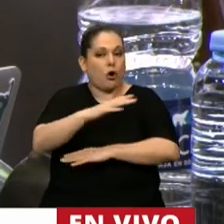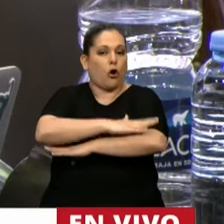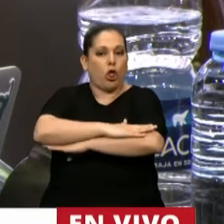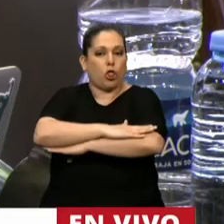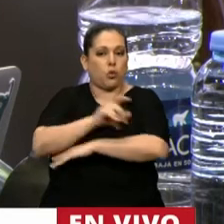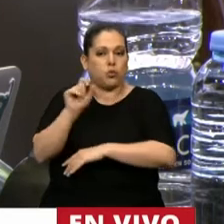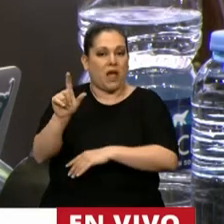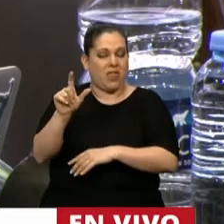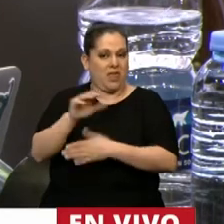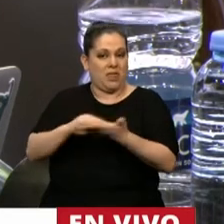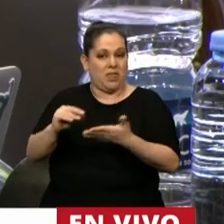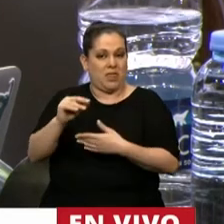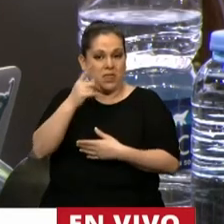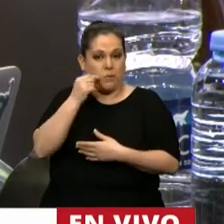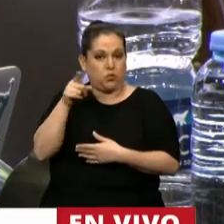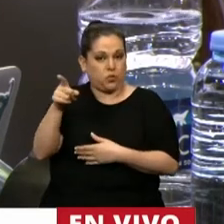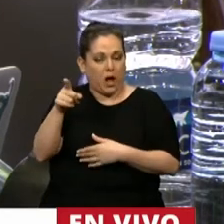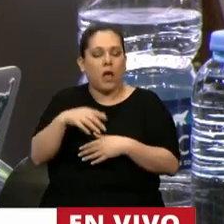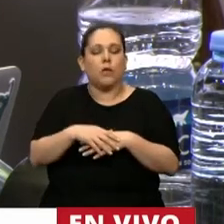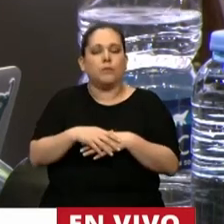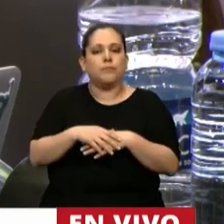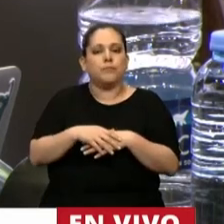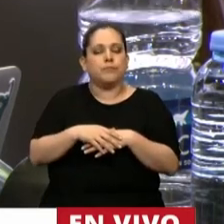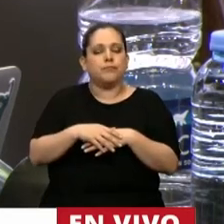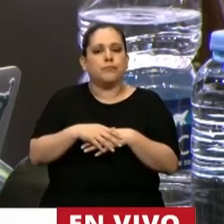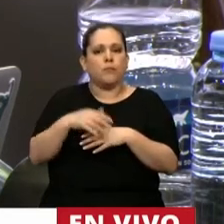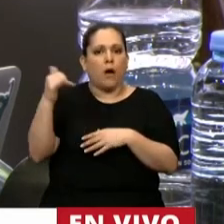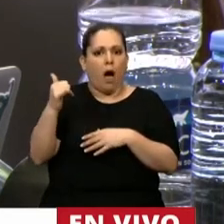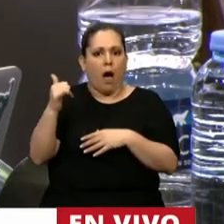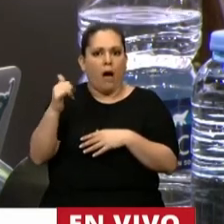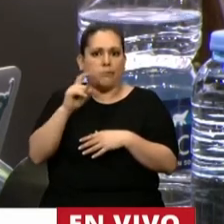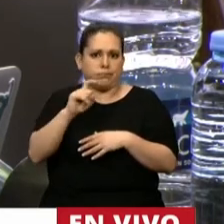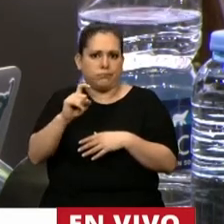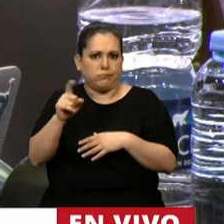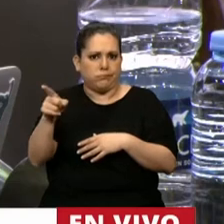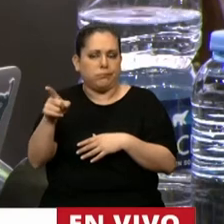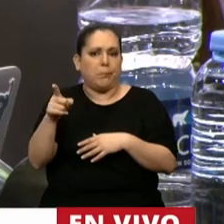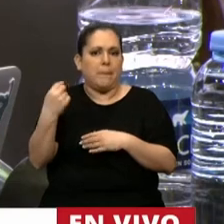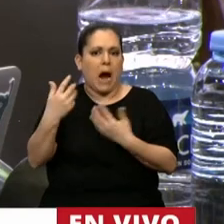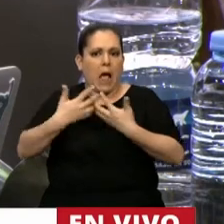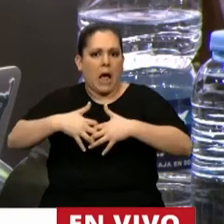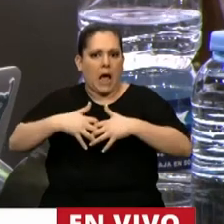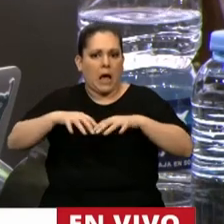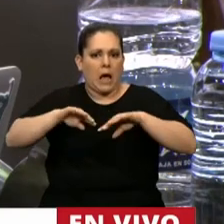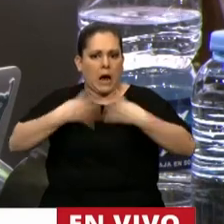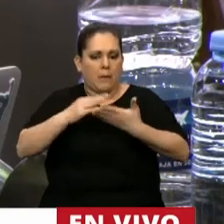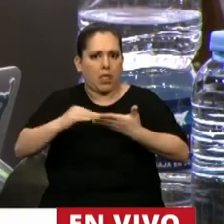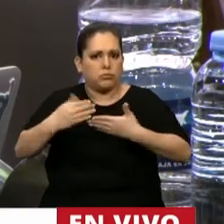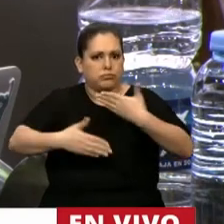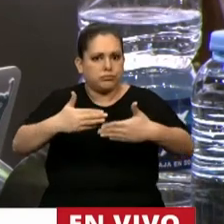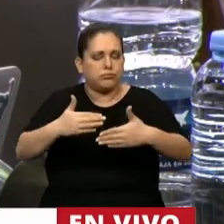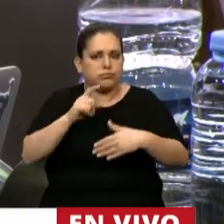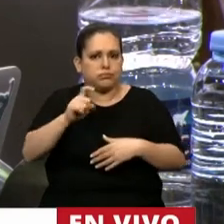coincidimos que ha comportado una afrenta para con el funcionamiento legislativo, la